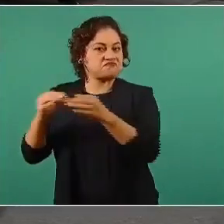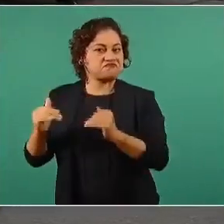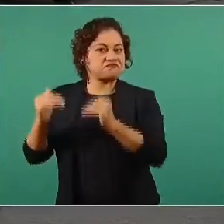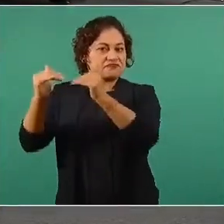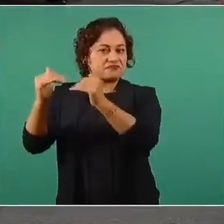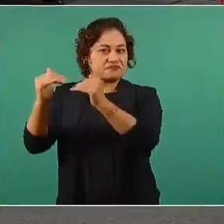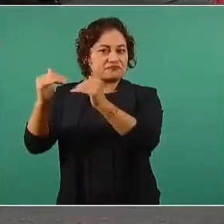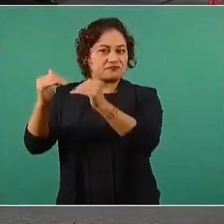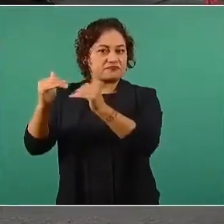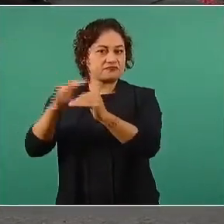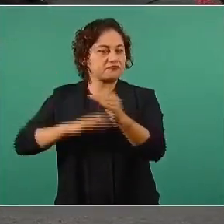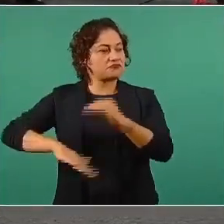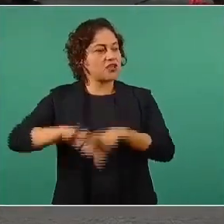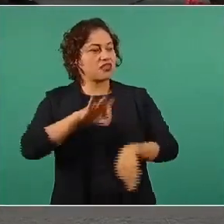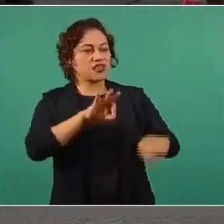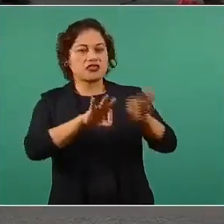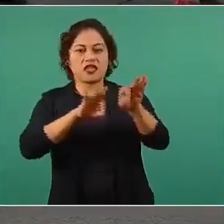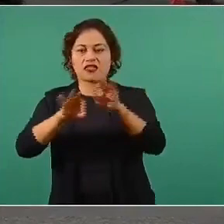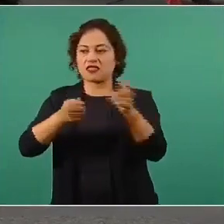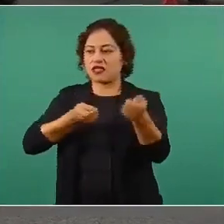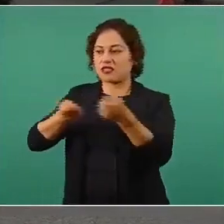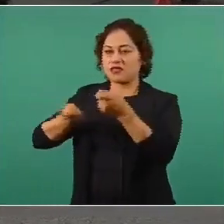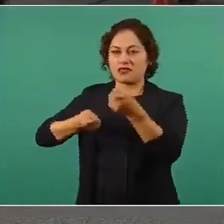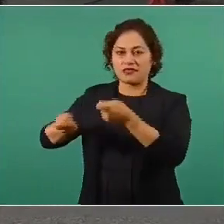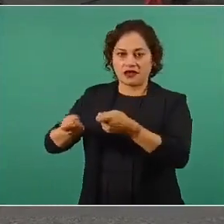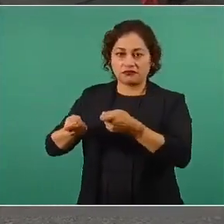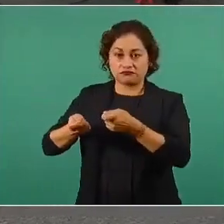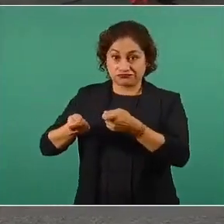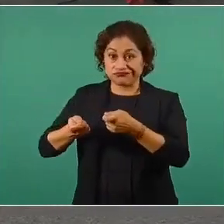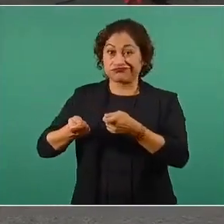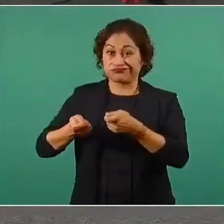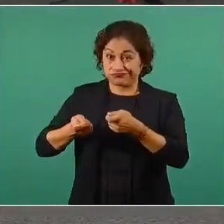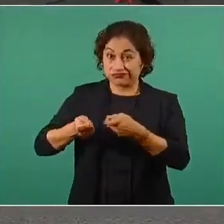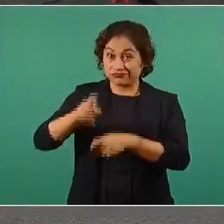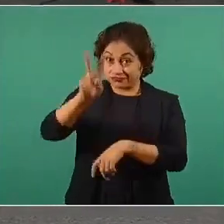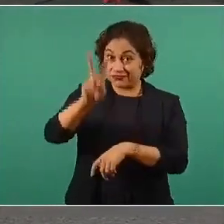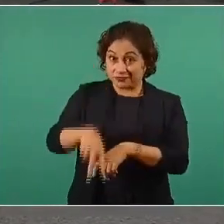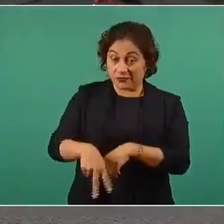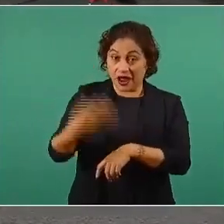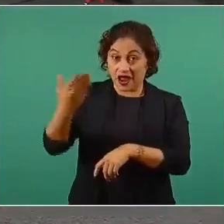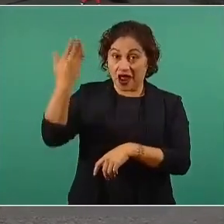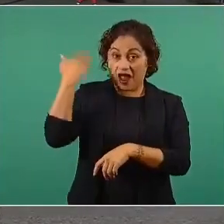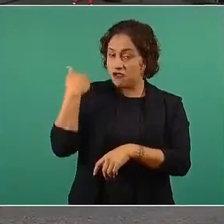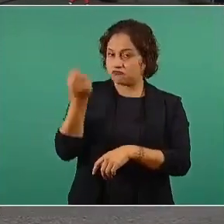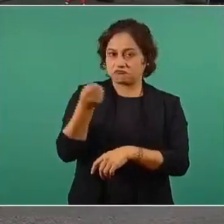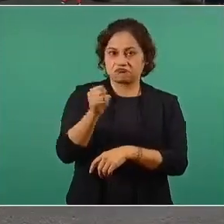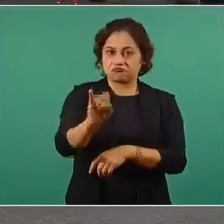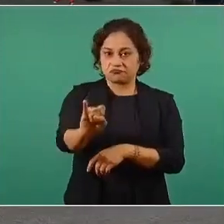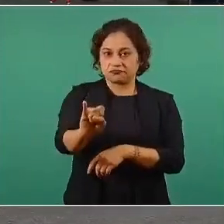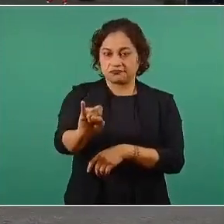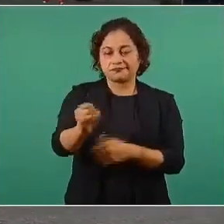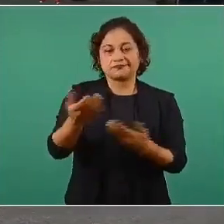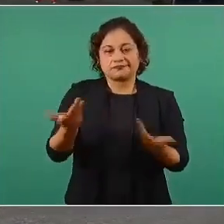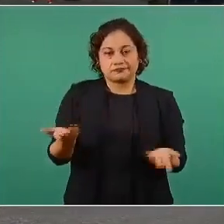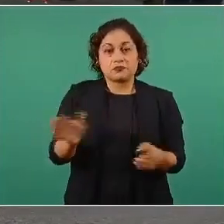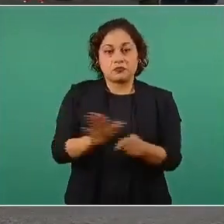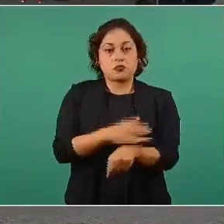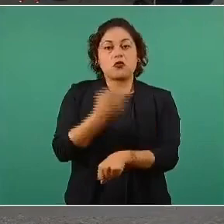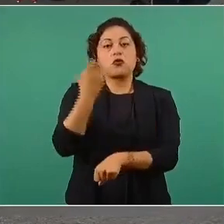así estaba entonces ahora se unen todos